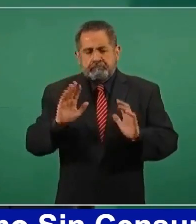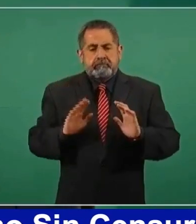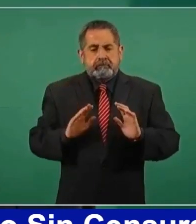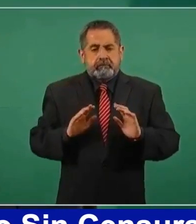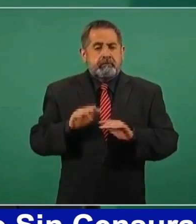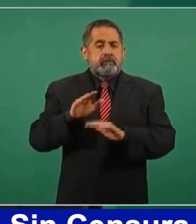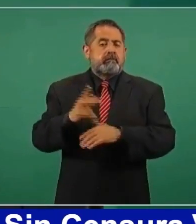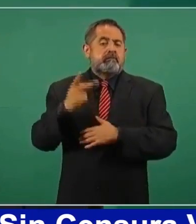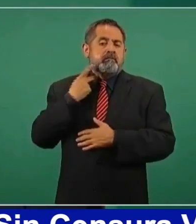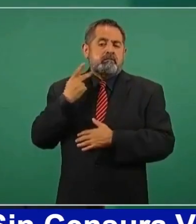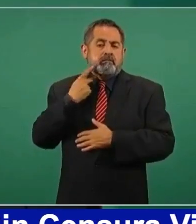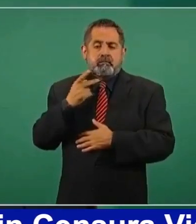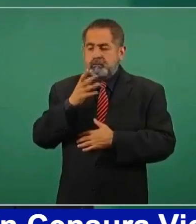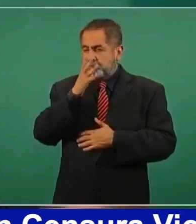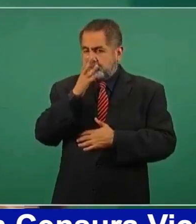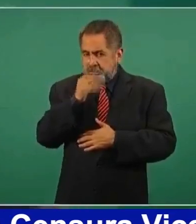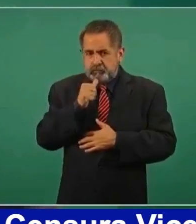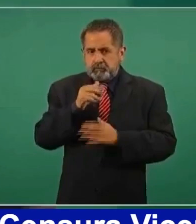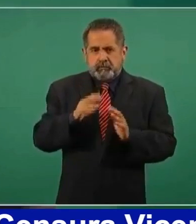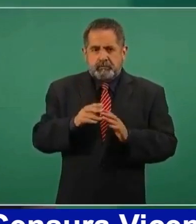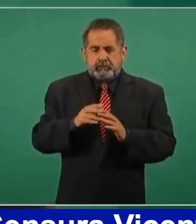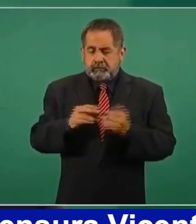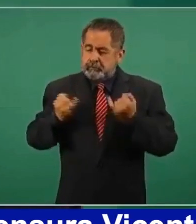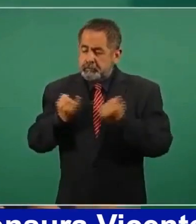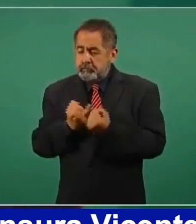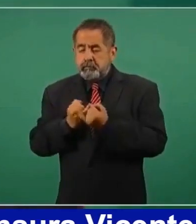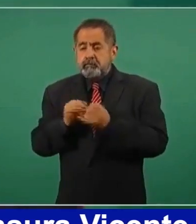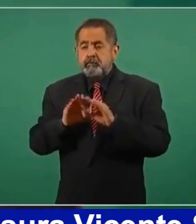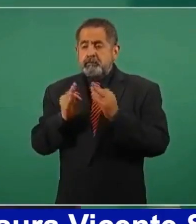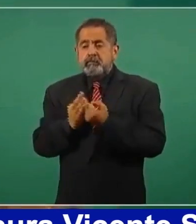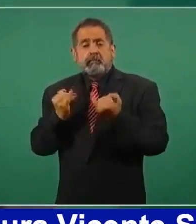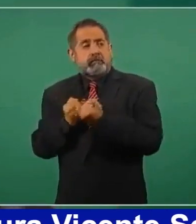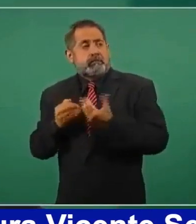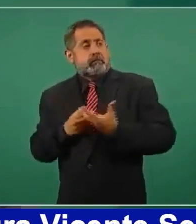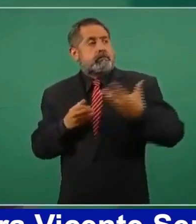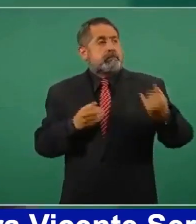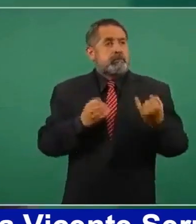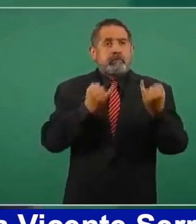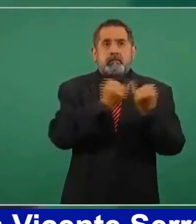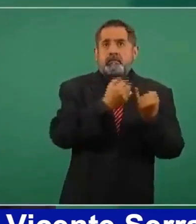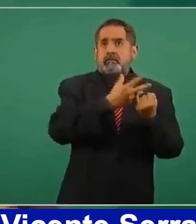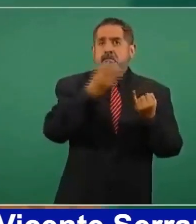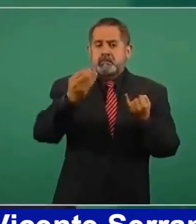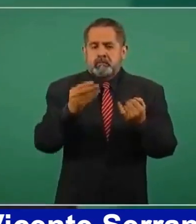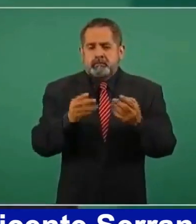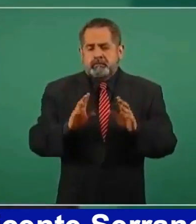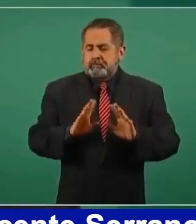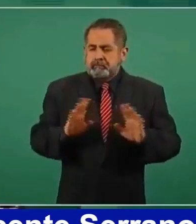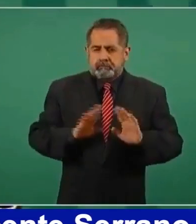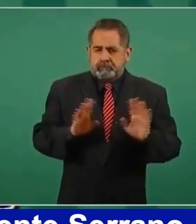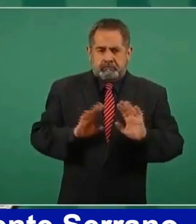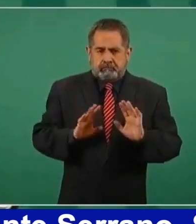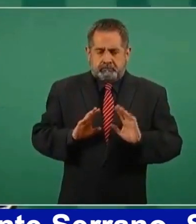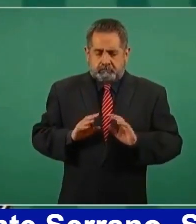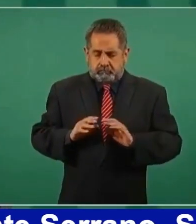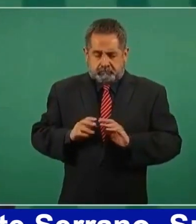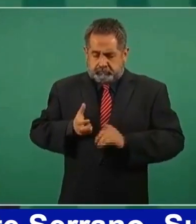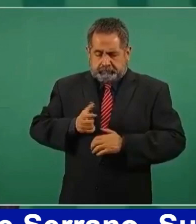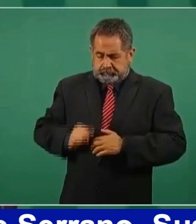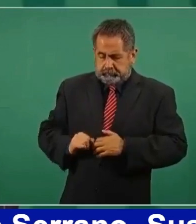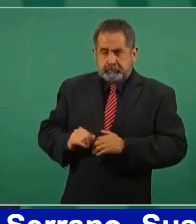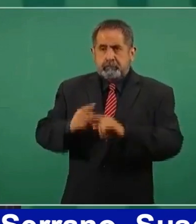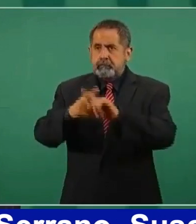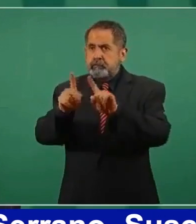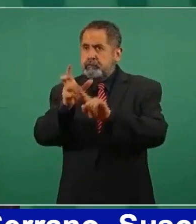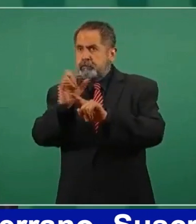ni en política no se pueden extrapolar las experiencias. Cada